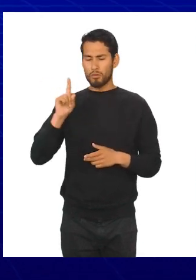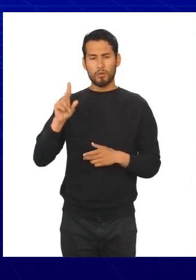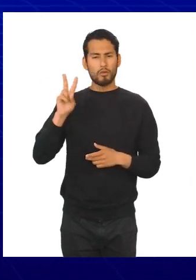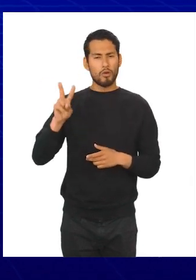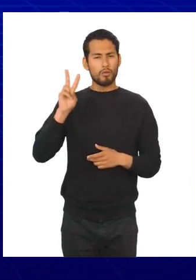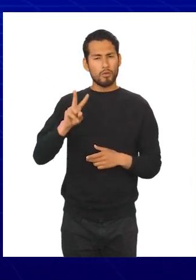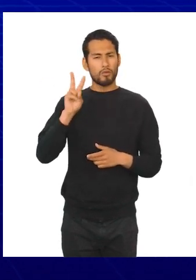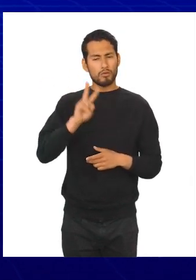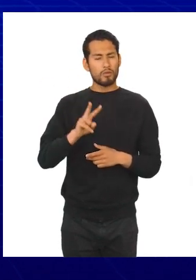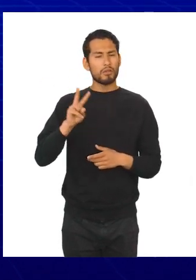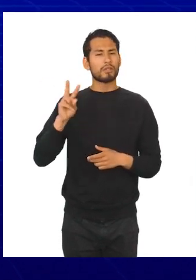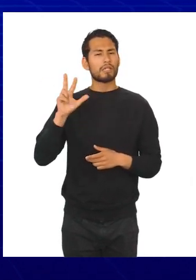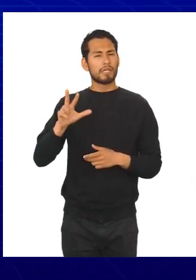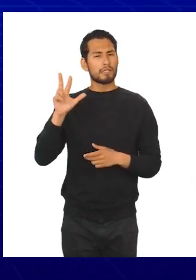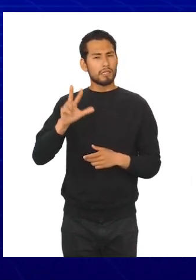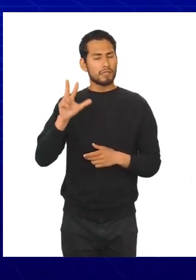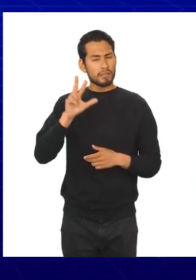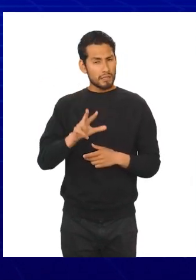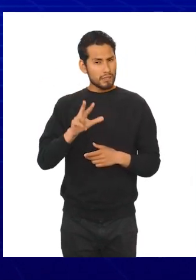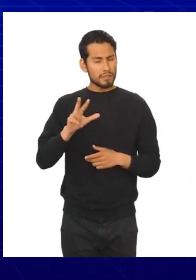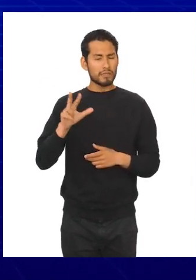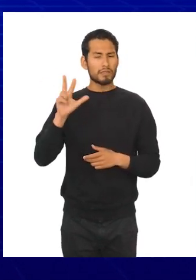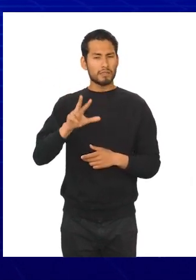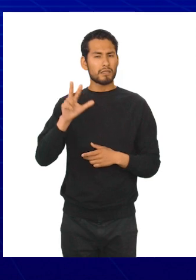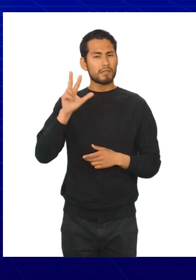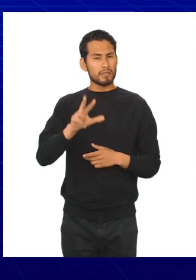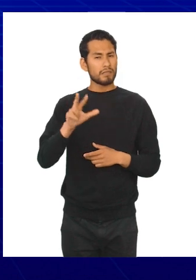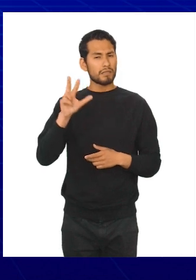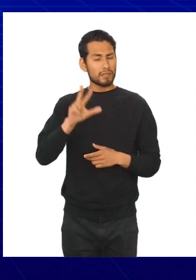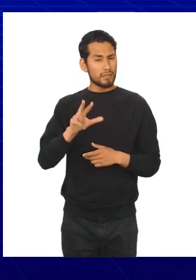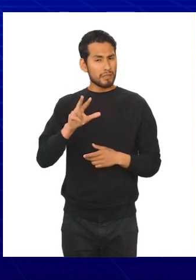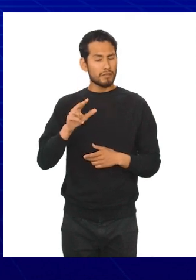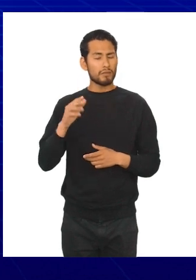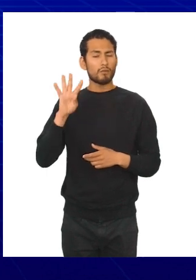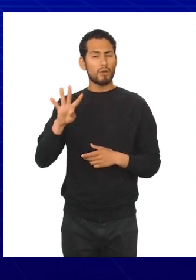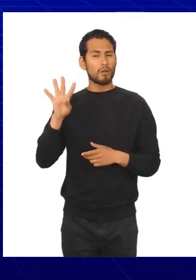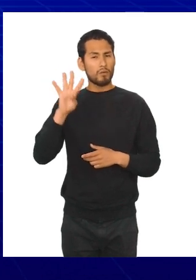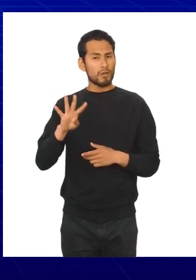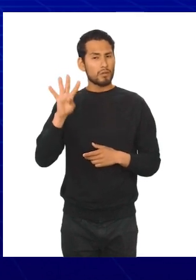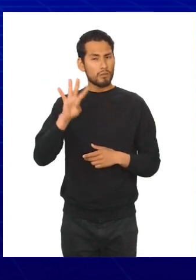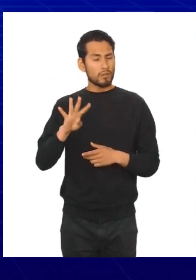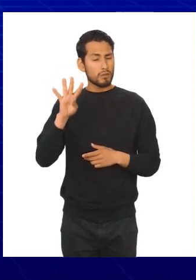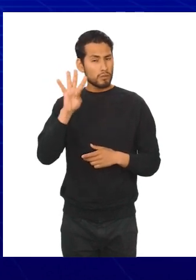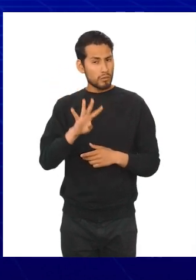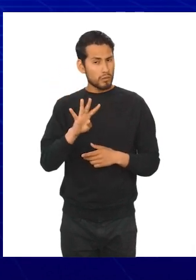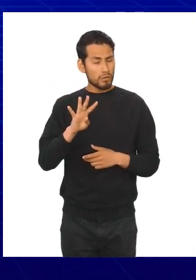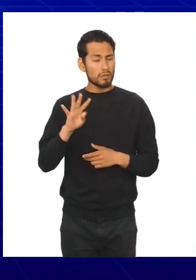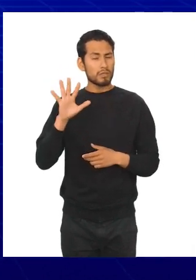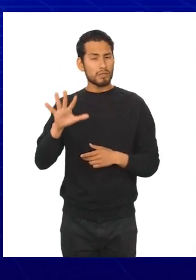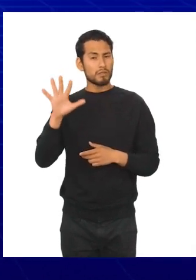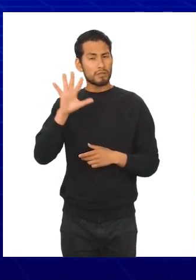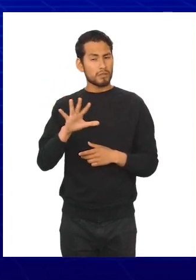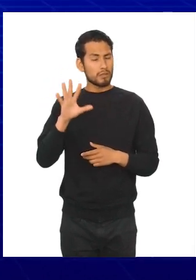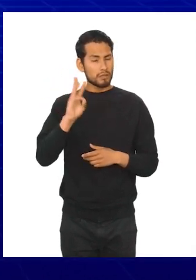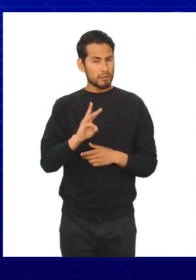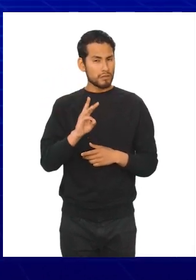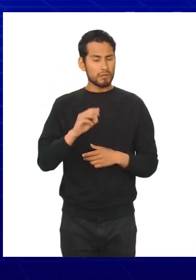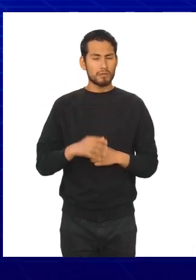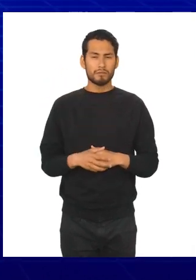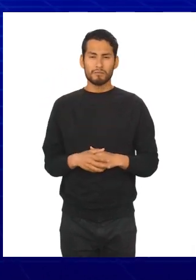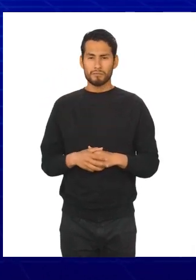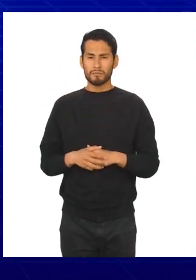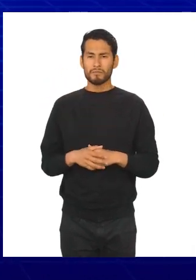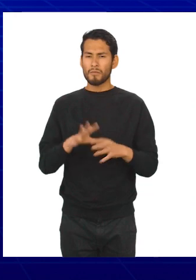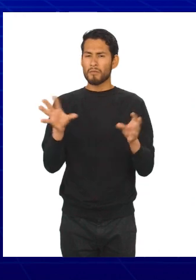1, 1, 2, 2, 2, 2, 3, 3, 3, 3, 3, 3, 4, 4, 4, 4,